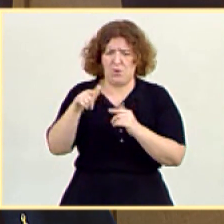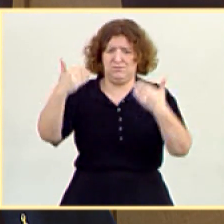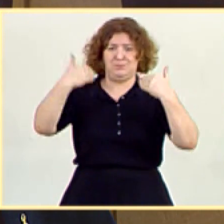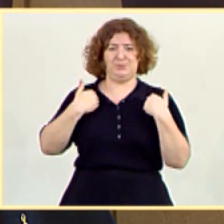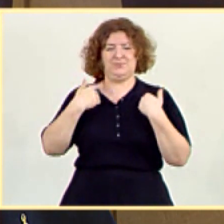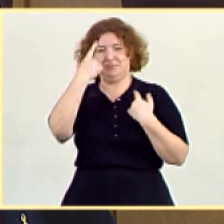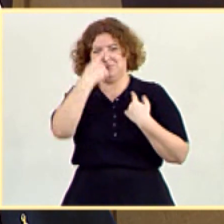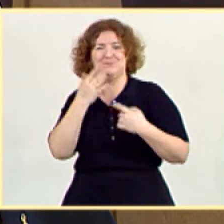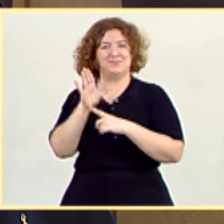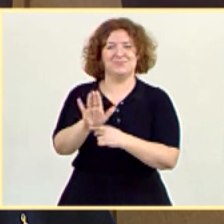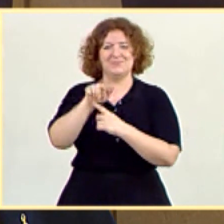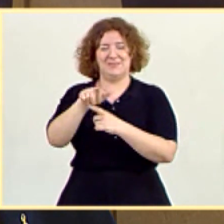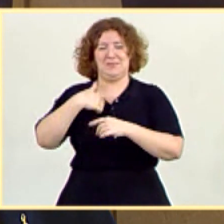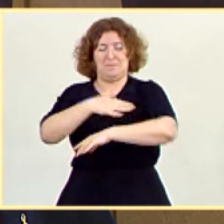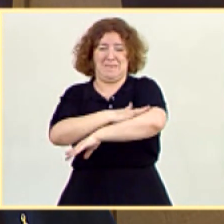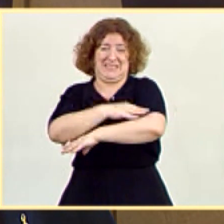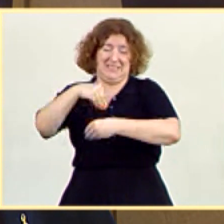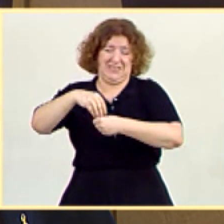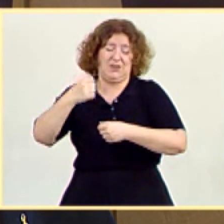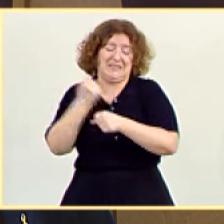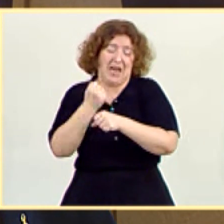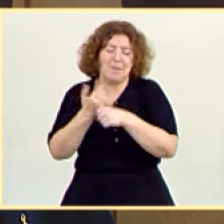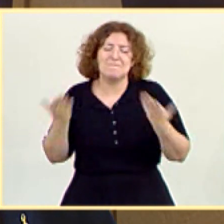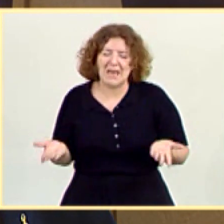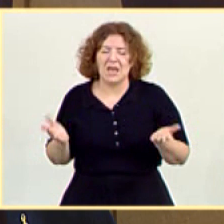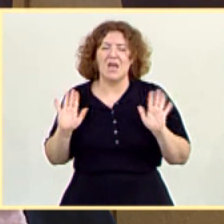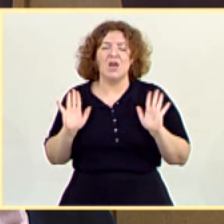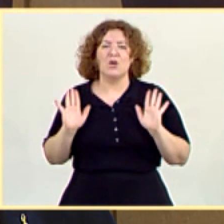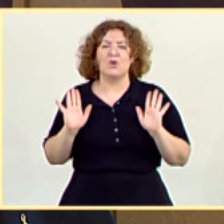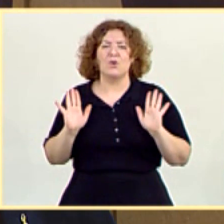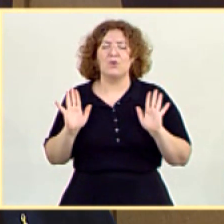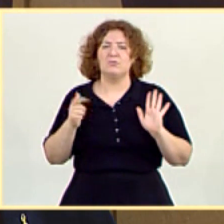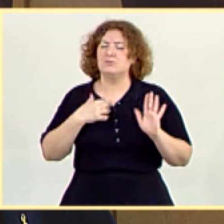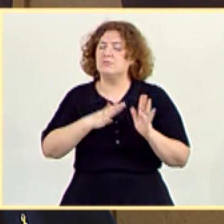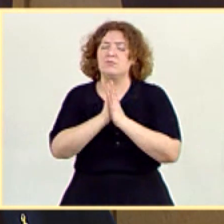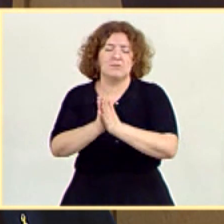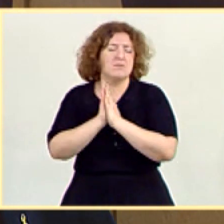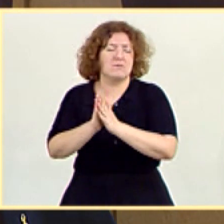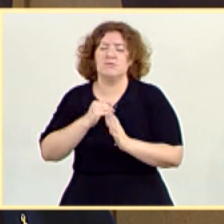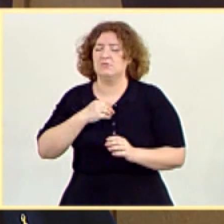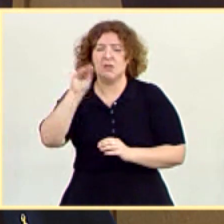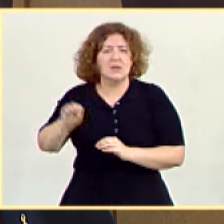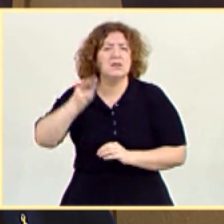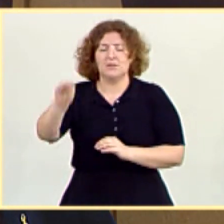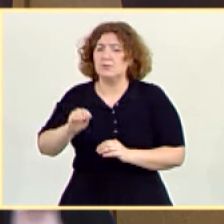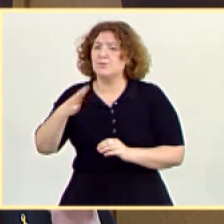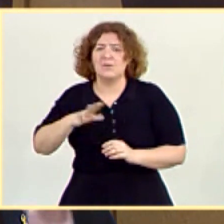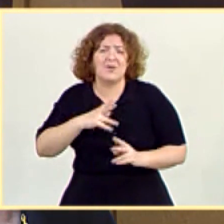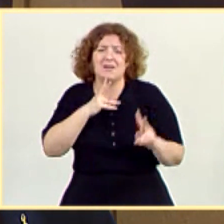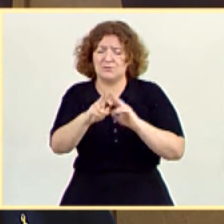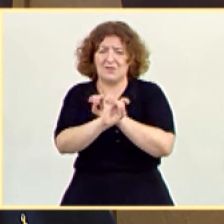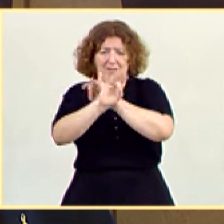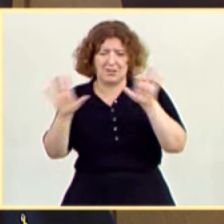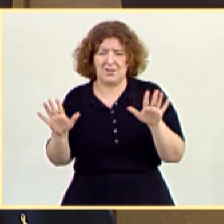al frente del Ministerio de Trabajo. Pero, en cualquier caso, nosotros le rogamos encarecidamente que dé salida, que dé